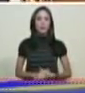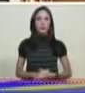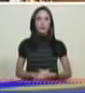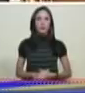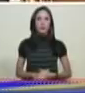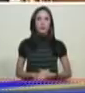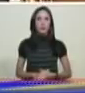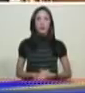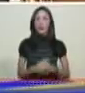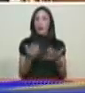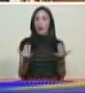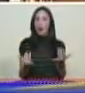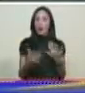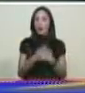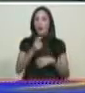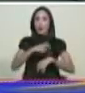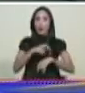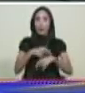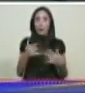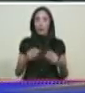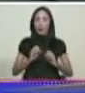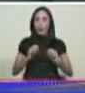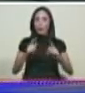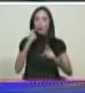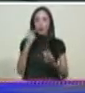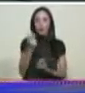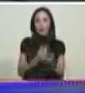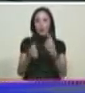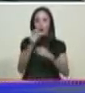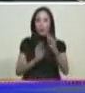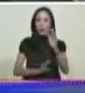creo que es el momento y la oportunidad para la inversión